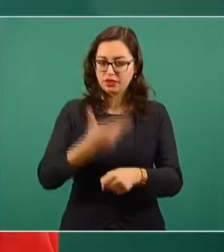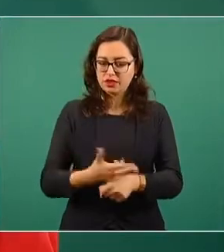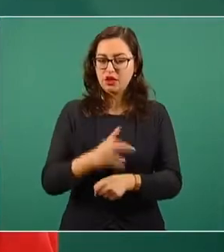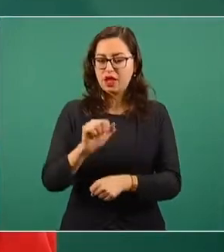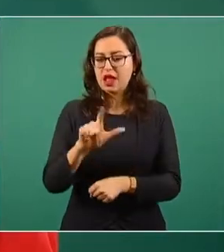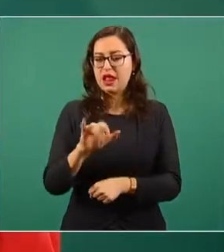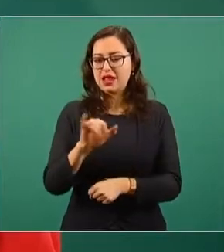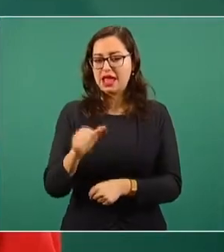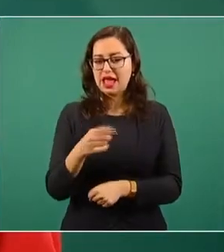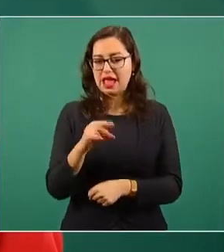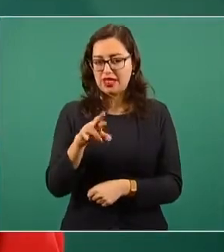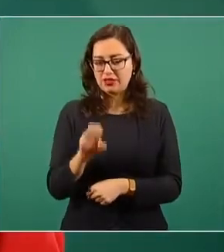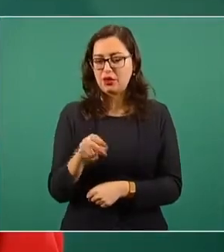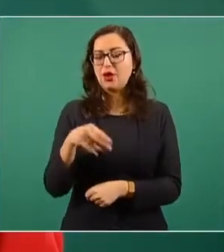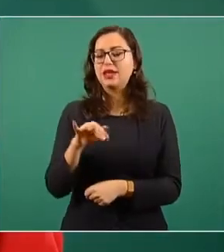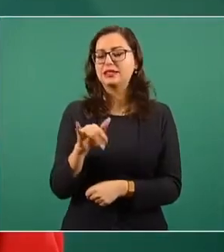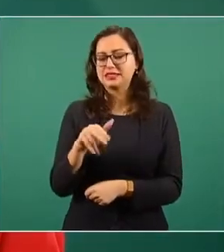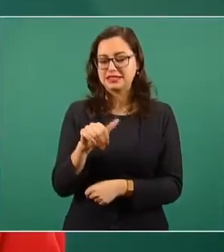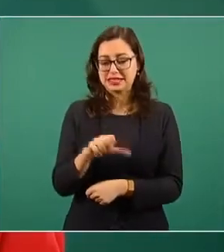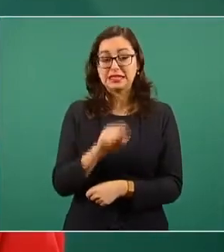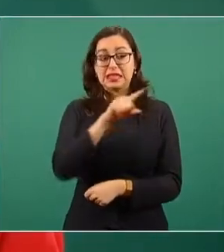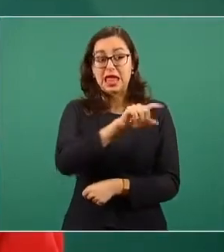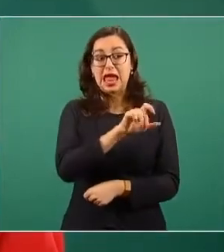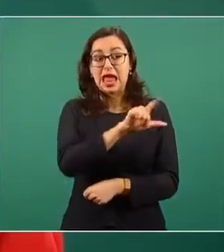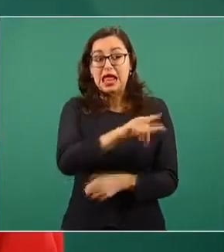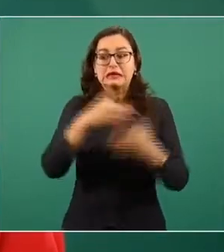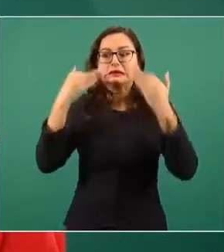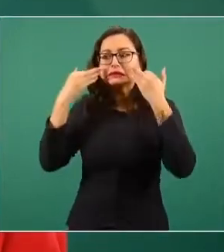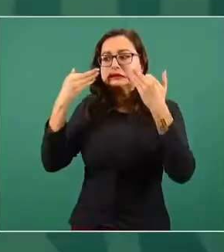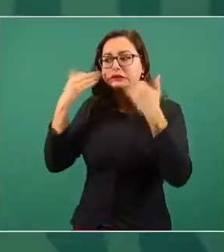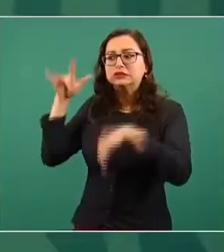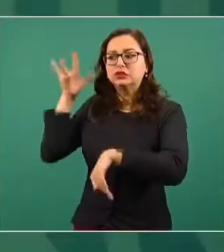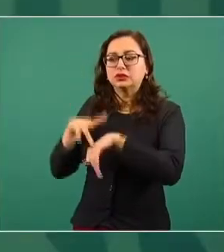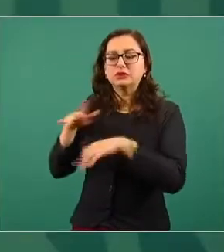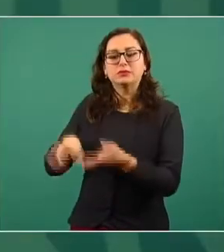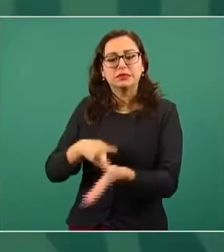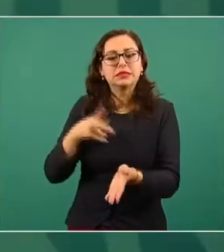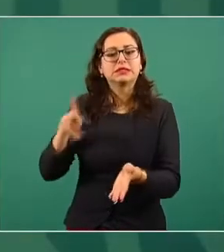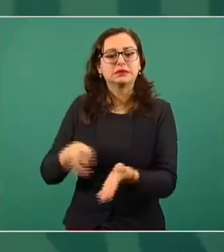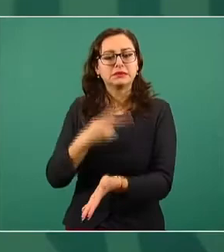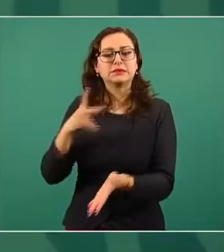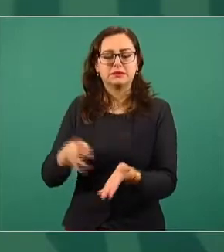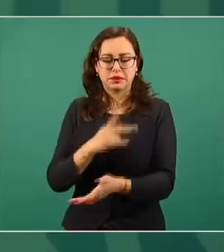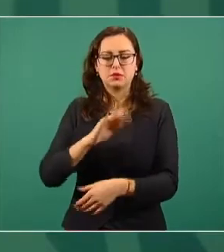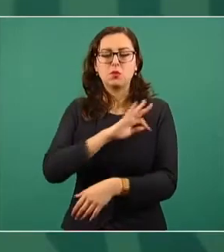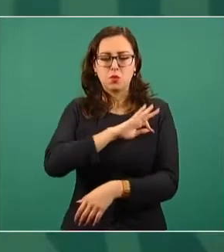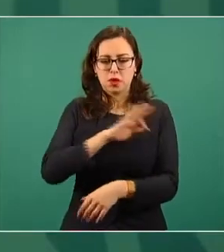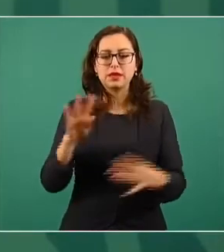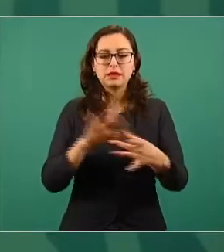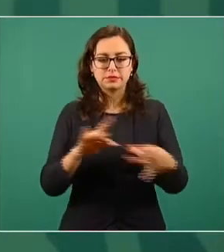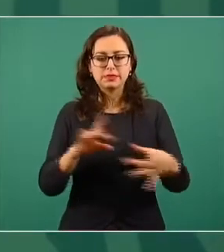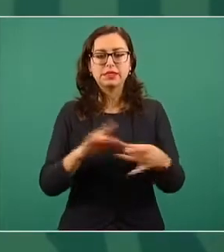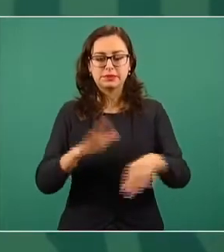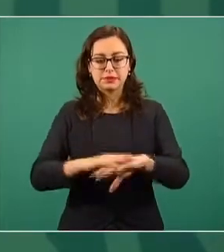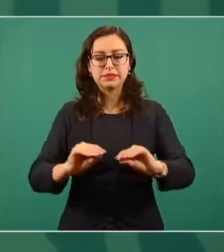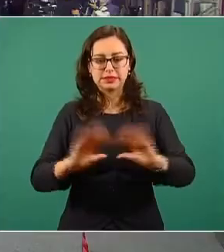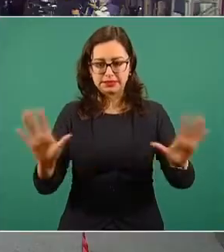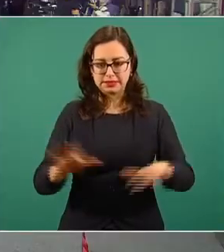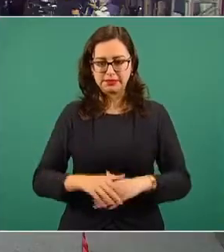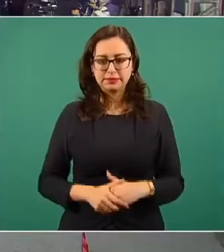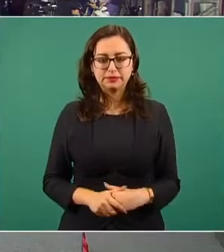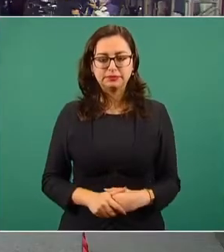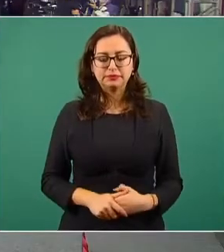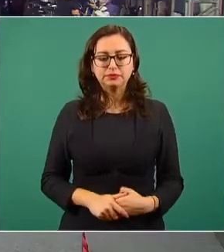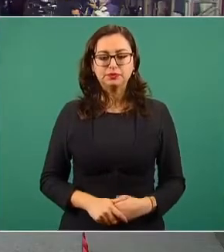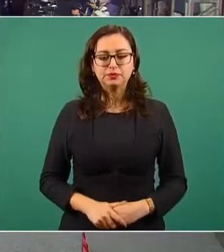subsecretario de Cinas que ha estado en la población varias veces, en las poblaciones, en los lugares. Gracias, secretaria.